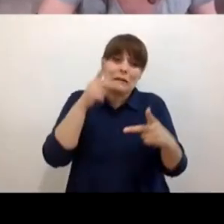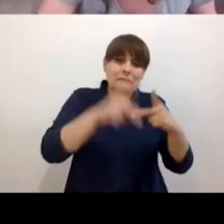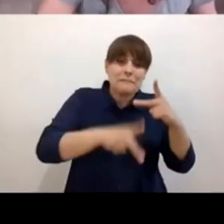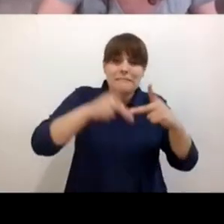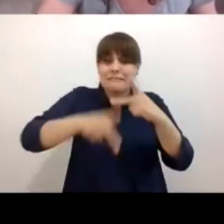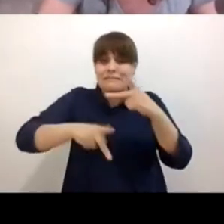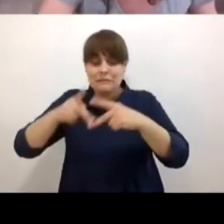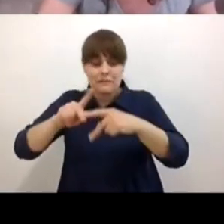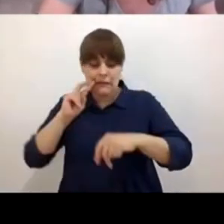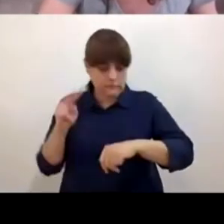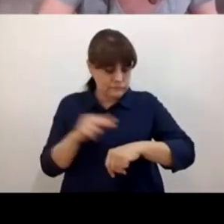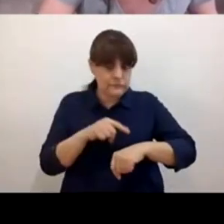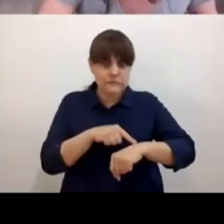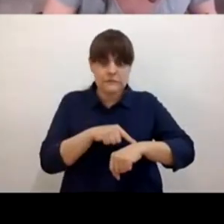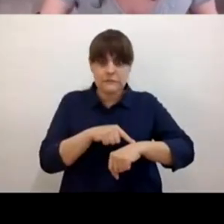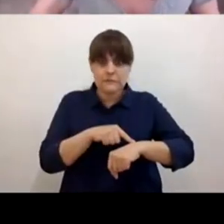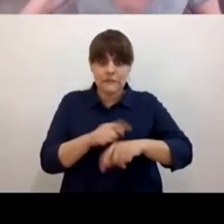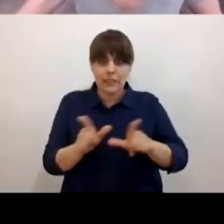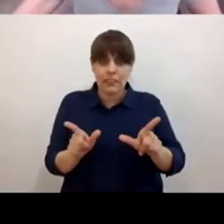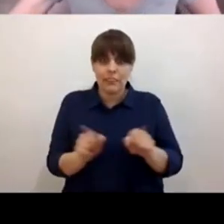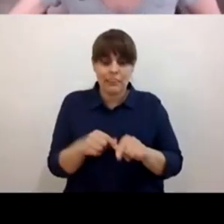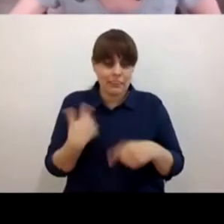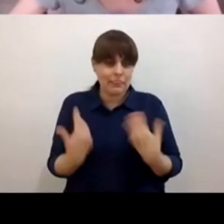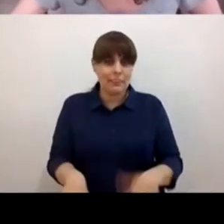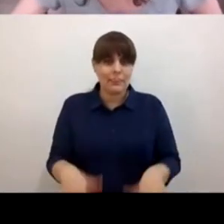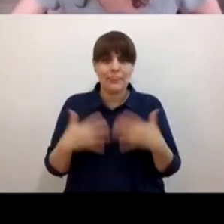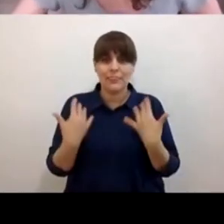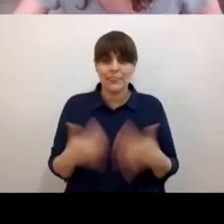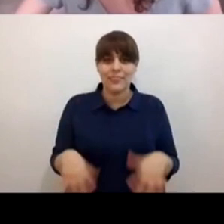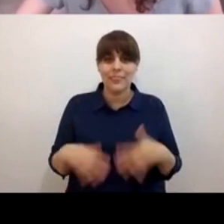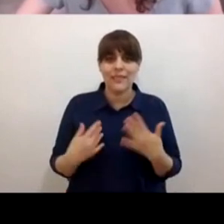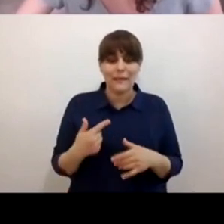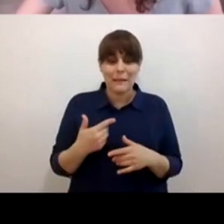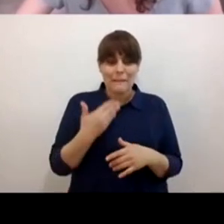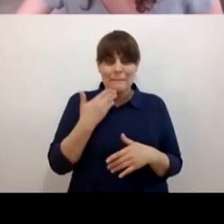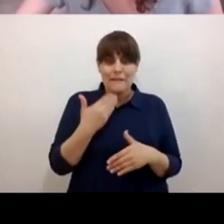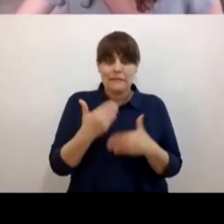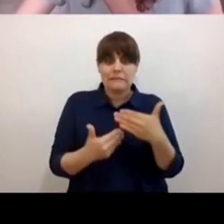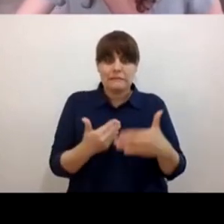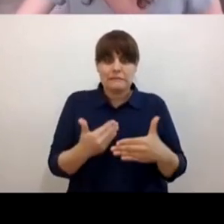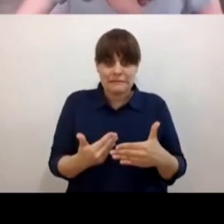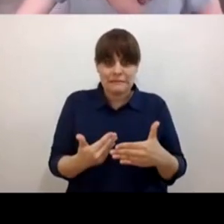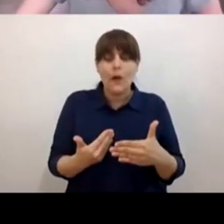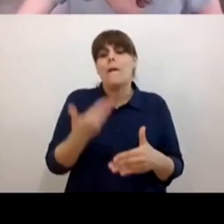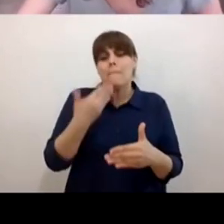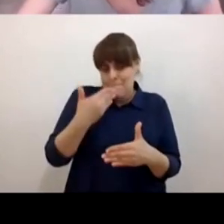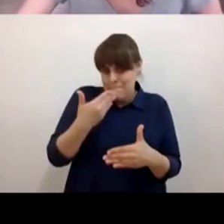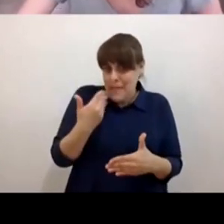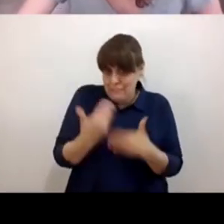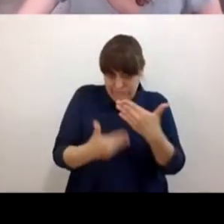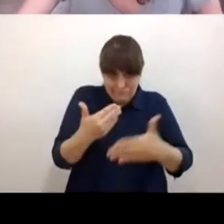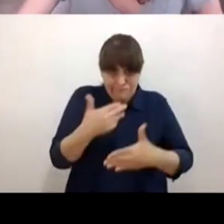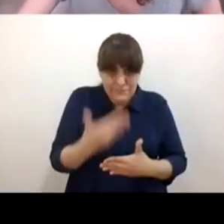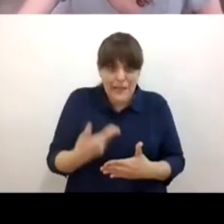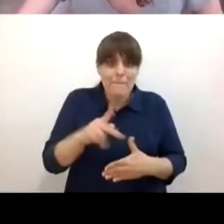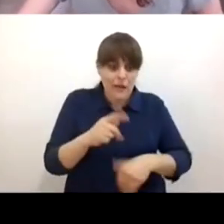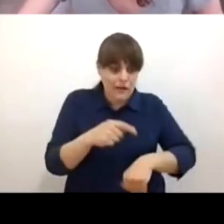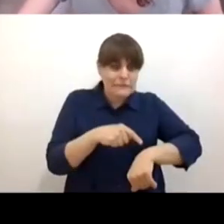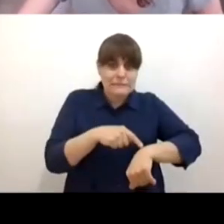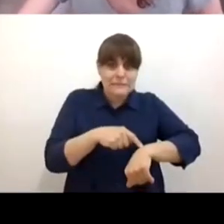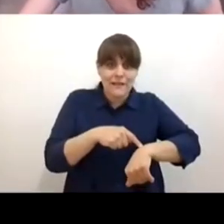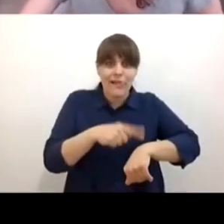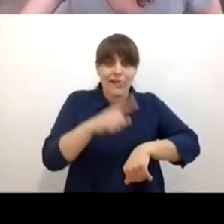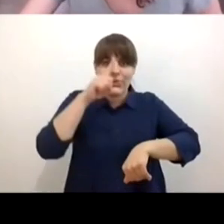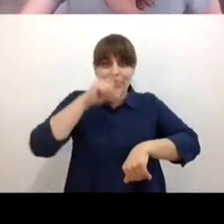volteé a ver el reloj y dije riájatela esto no va bien en ningún sentido va bien en todos sentidos menos en uno entonces